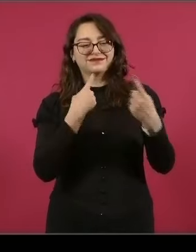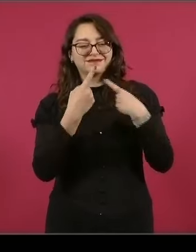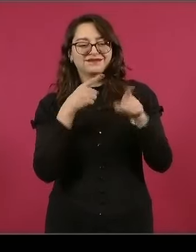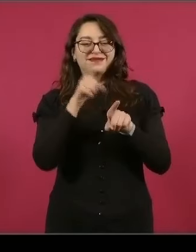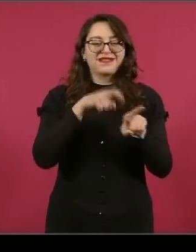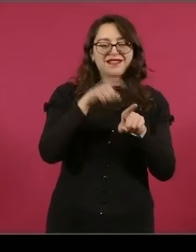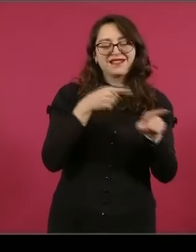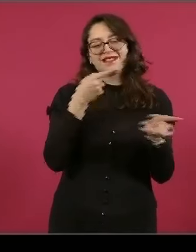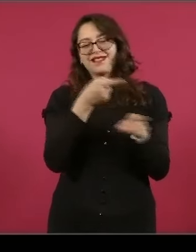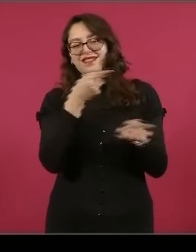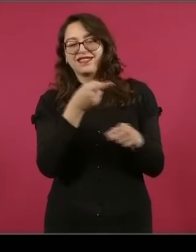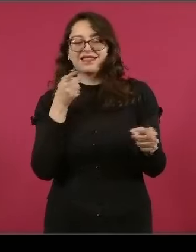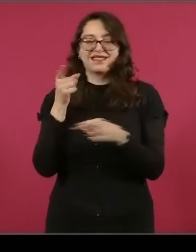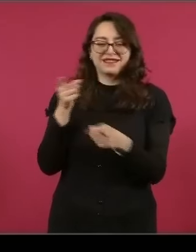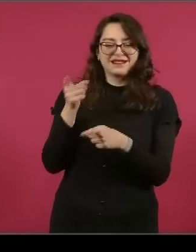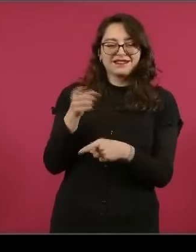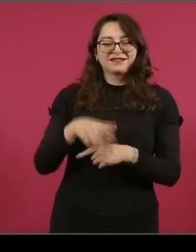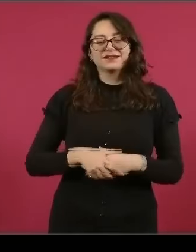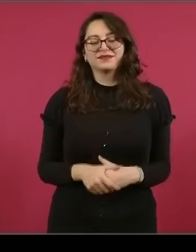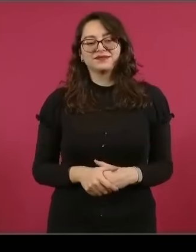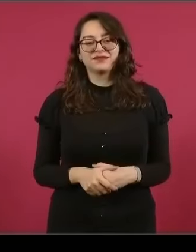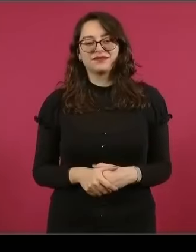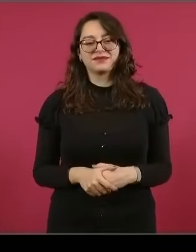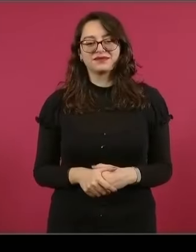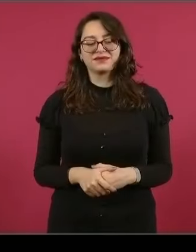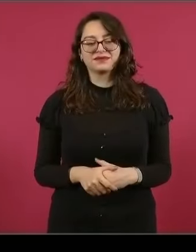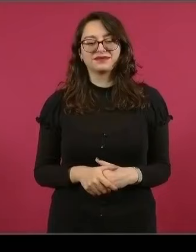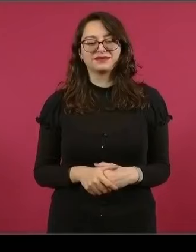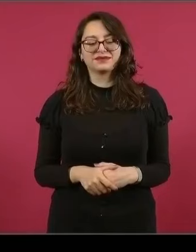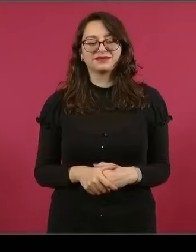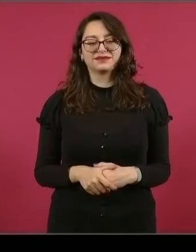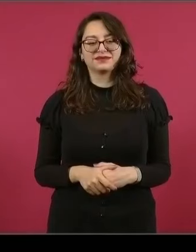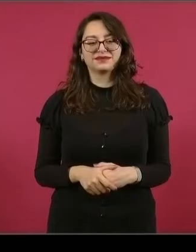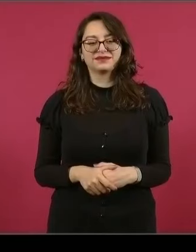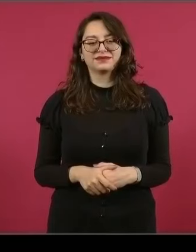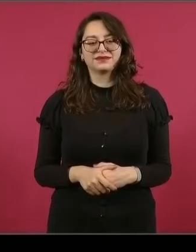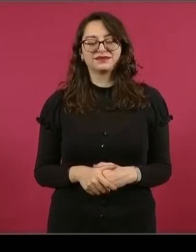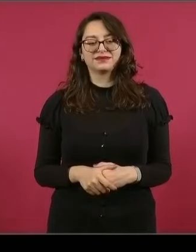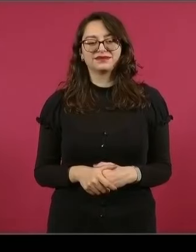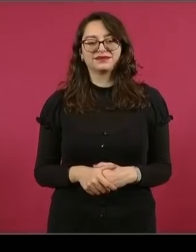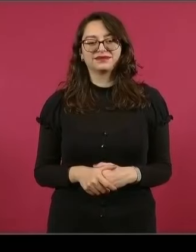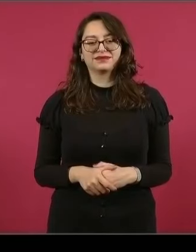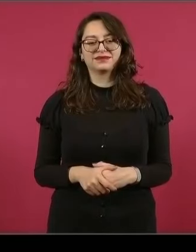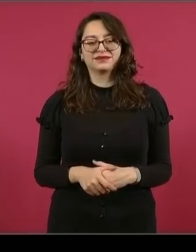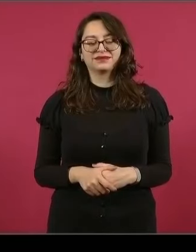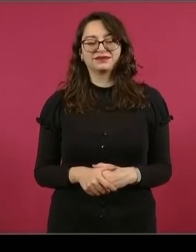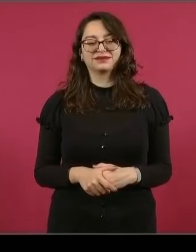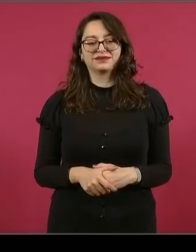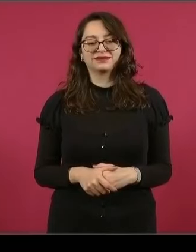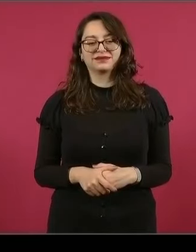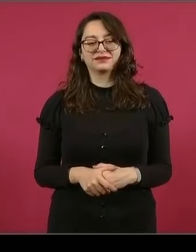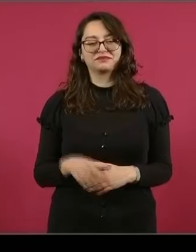dos. Vamos a poner a tres, dos. A tres, dos. Vamos a poner a tres, A si es un momento bueno. A si tiene la buena. Como tú vas a hacer